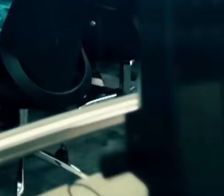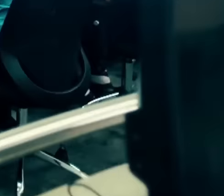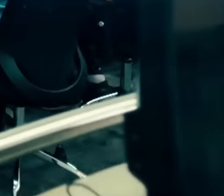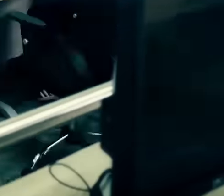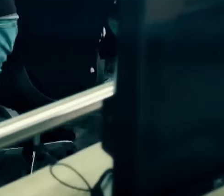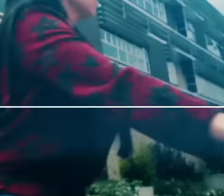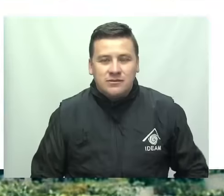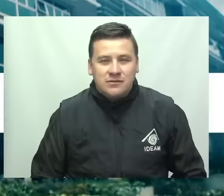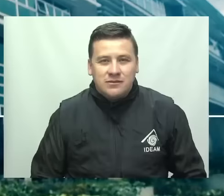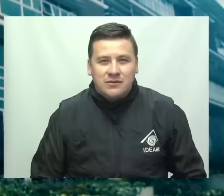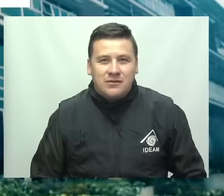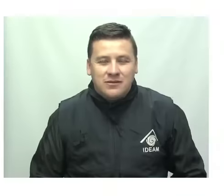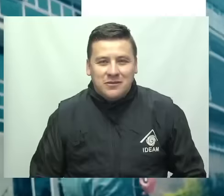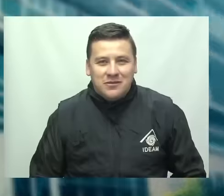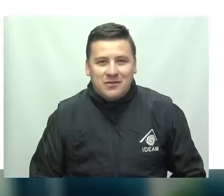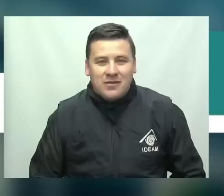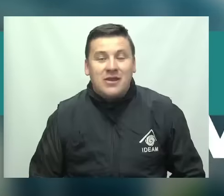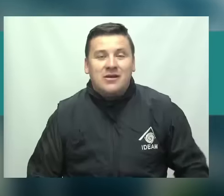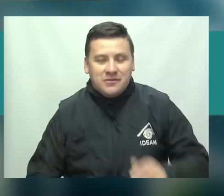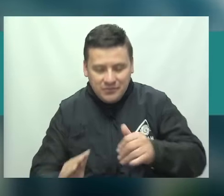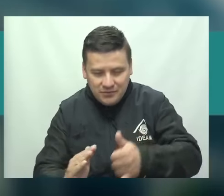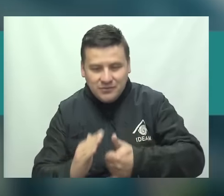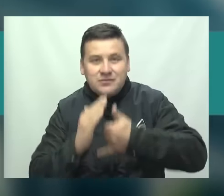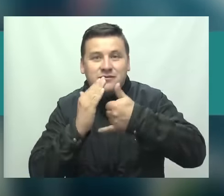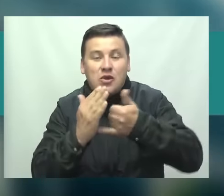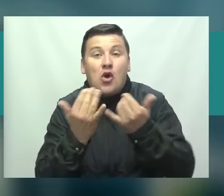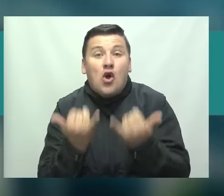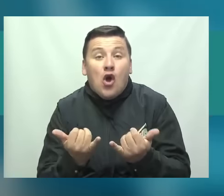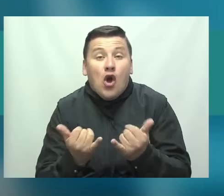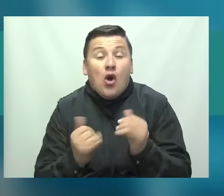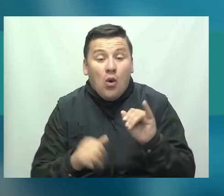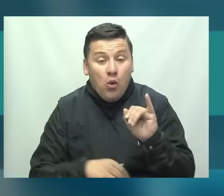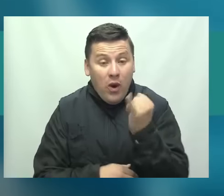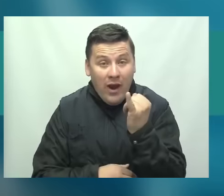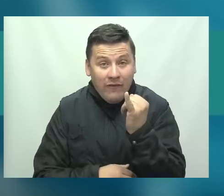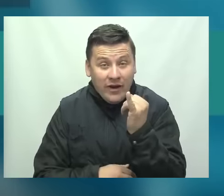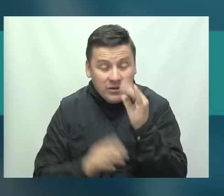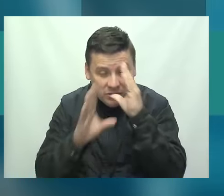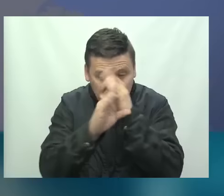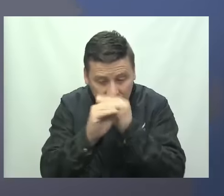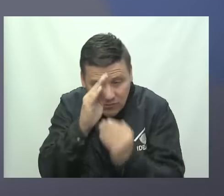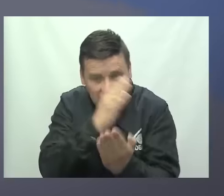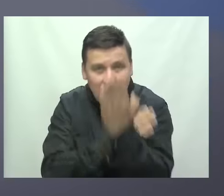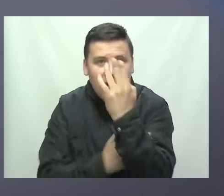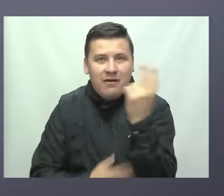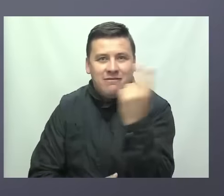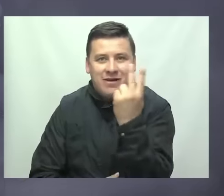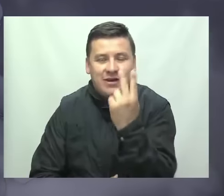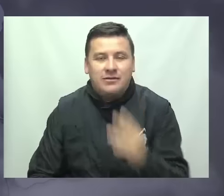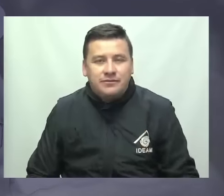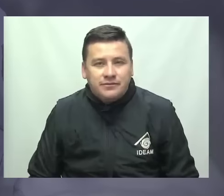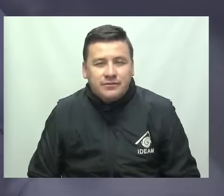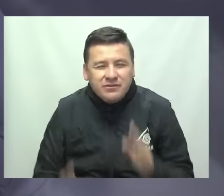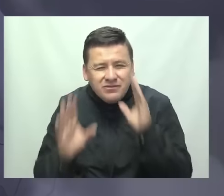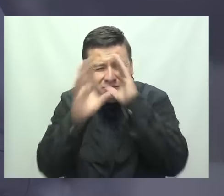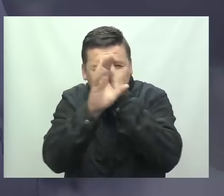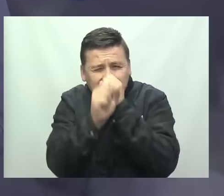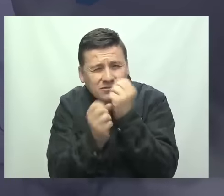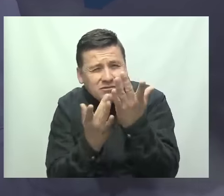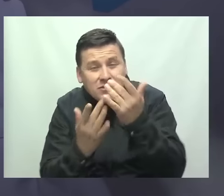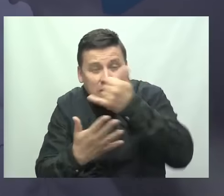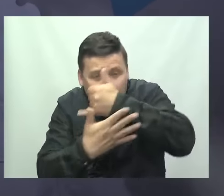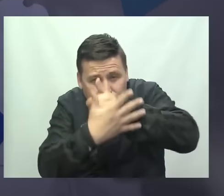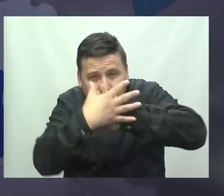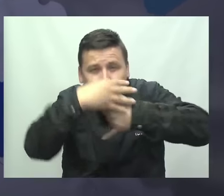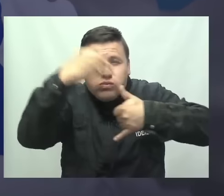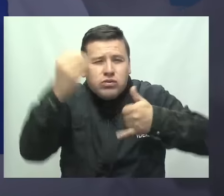Música Pronóstico del tiempo para la noche del jueves y la madrugada del viernes. Hacia la noche esperamos un caribe con